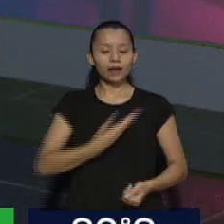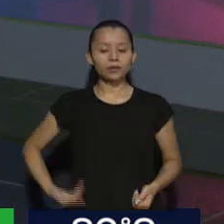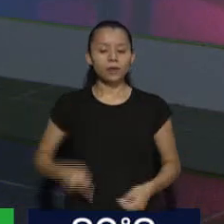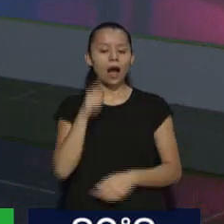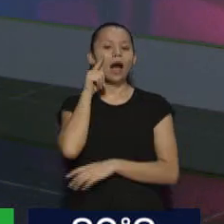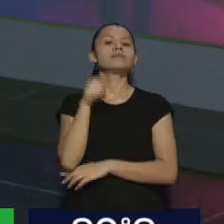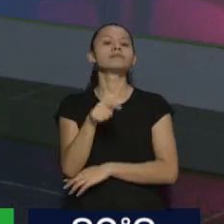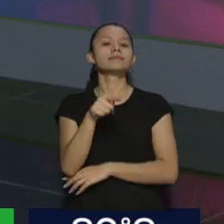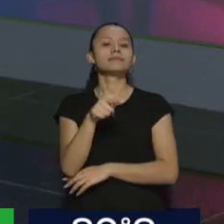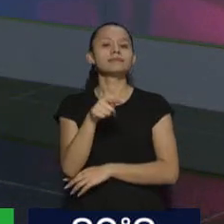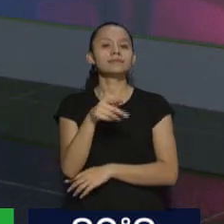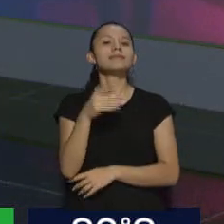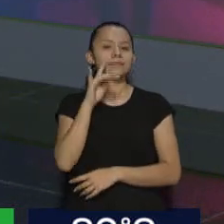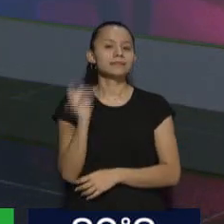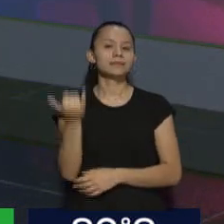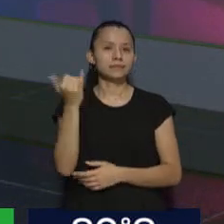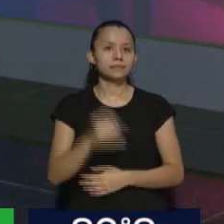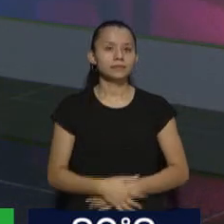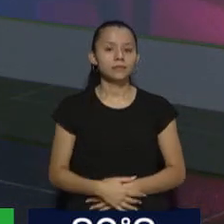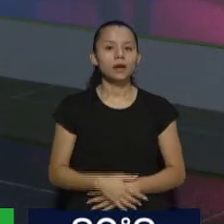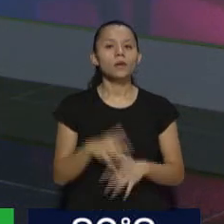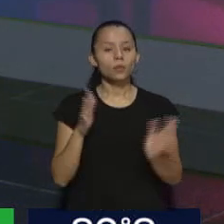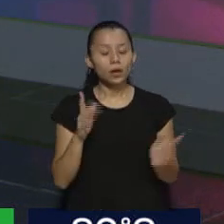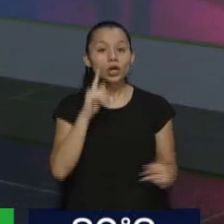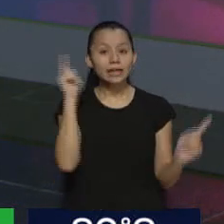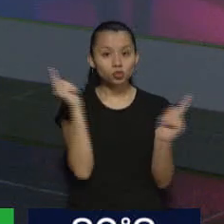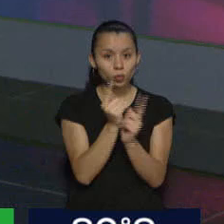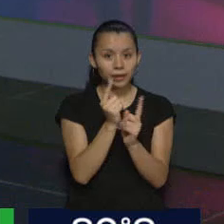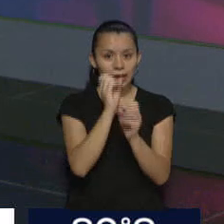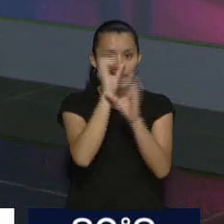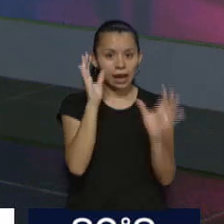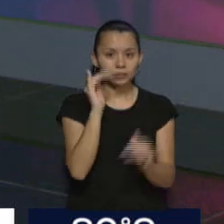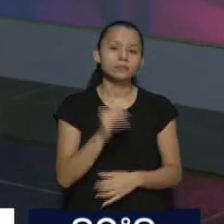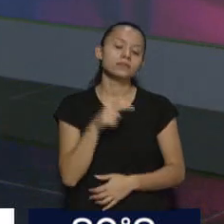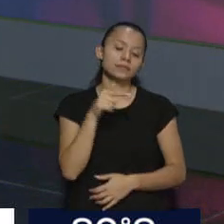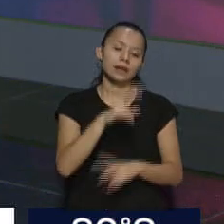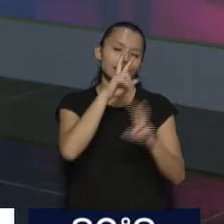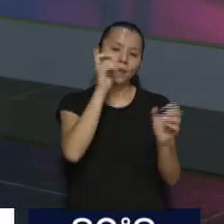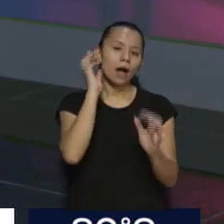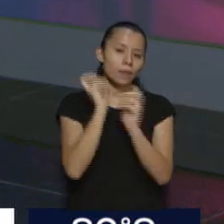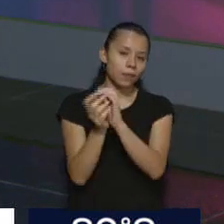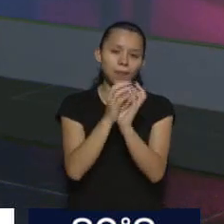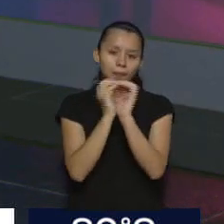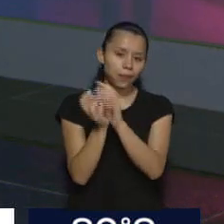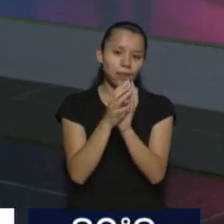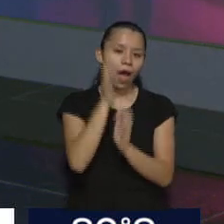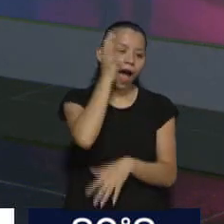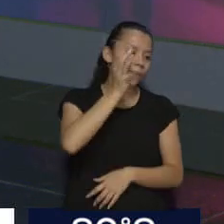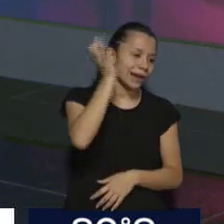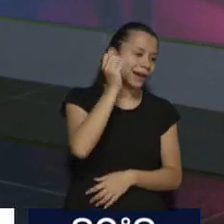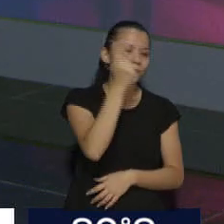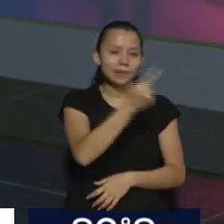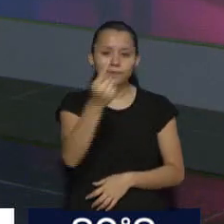técnica, pero para resumirlo, pero para resumirlo, la verdad que es todo materia opinable. El tema del derecho es muy